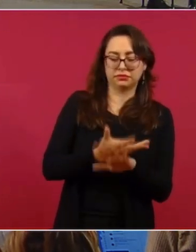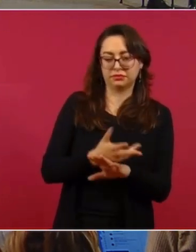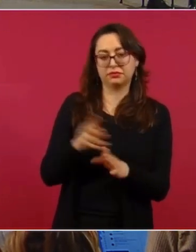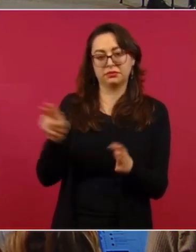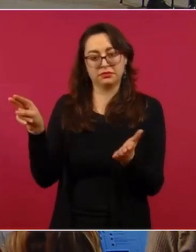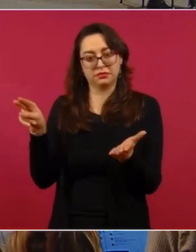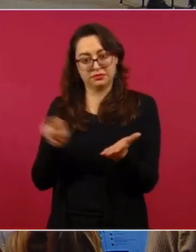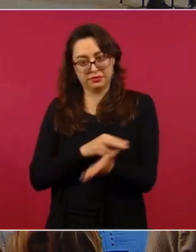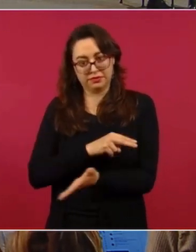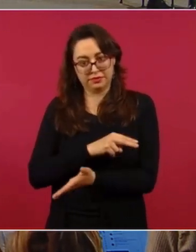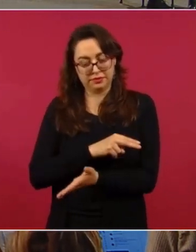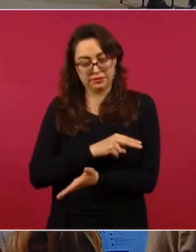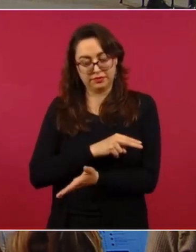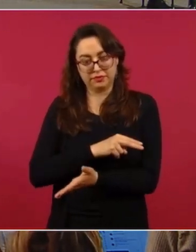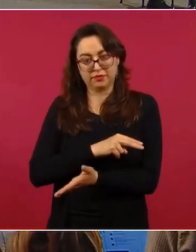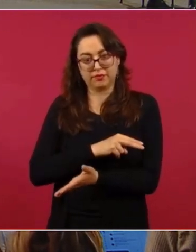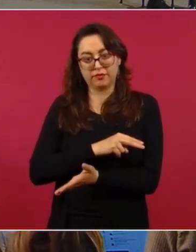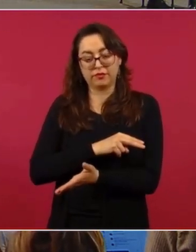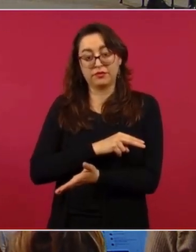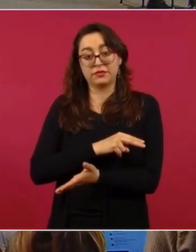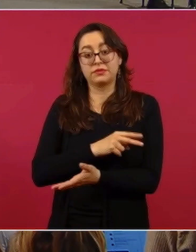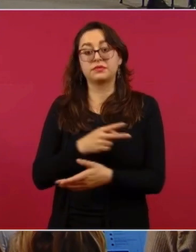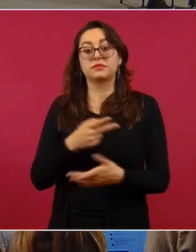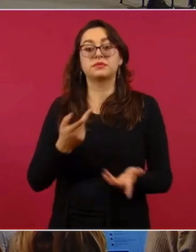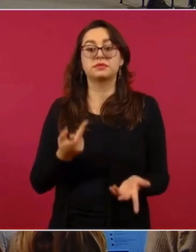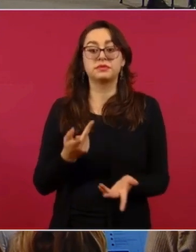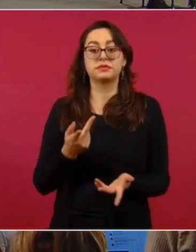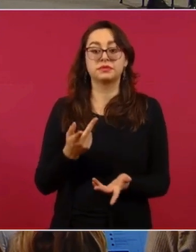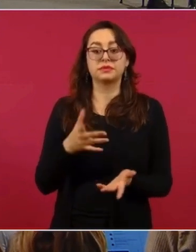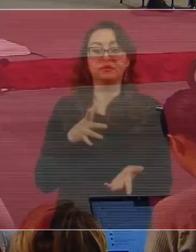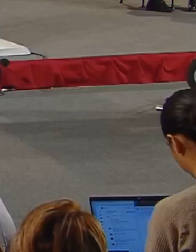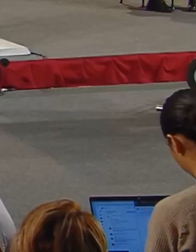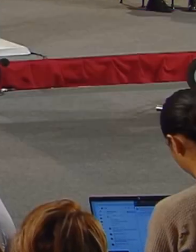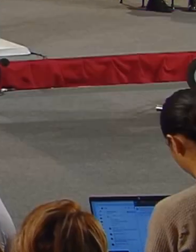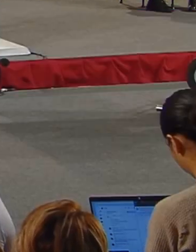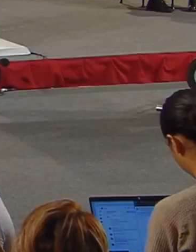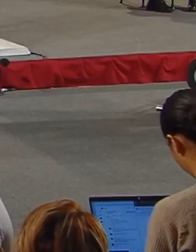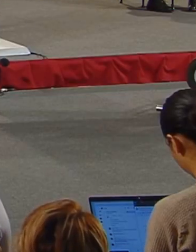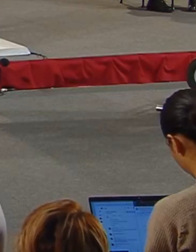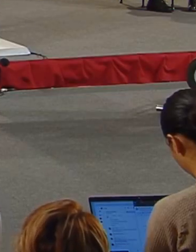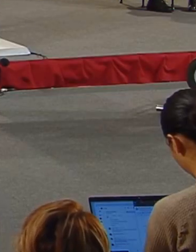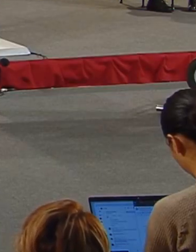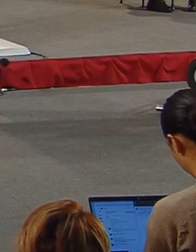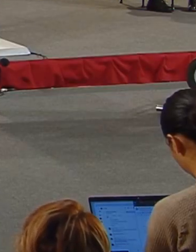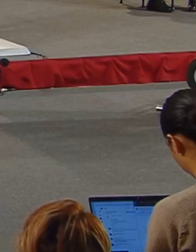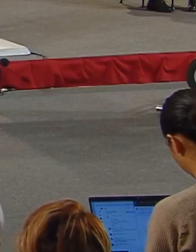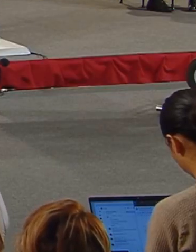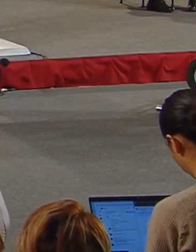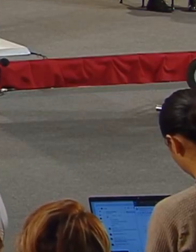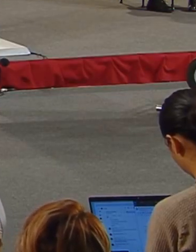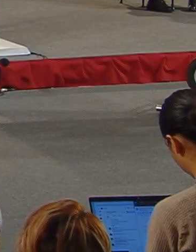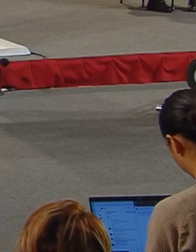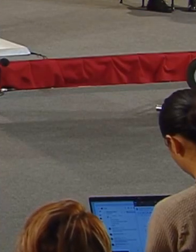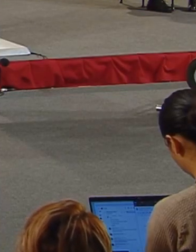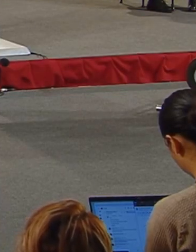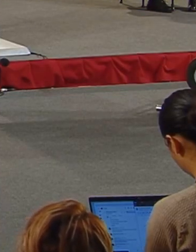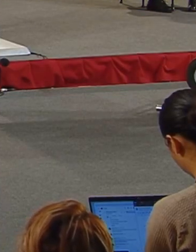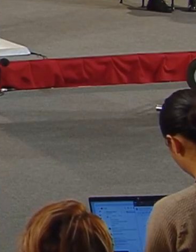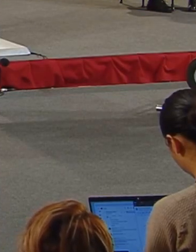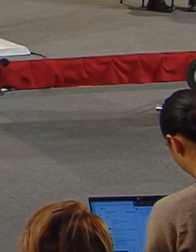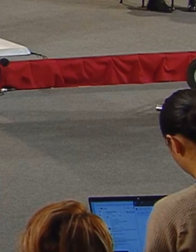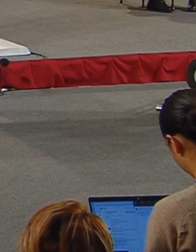Afortunadamente, esto iba a significar un apoyo ante la invasión francesa.